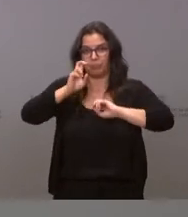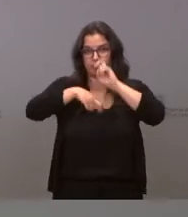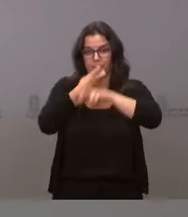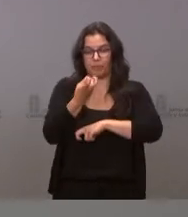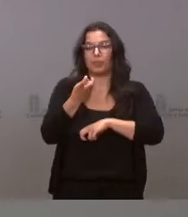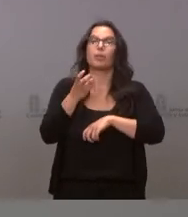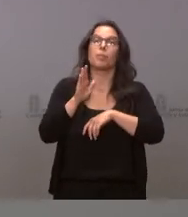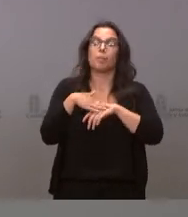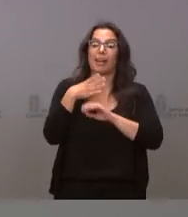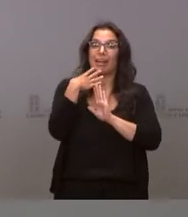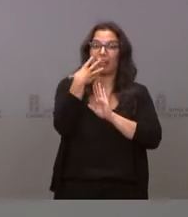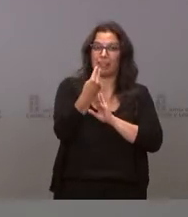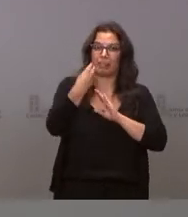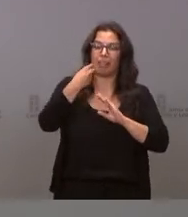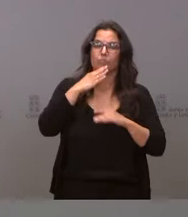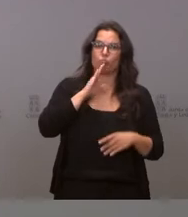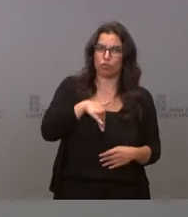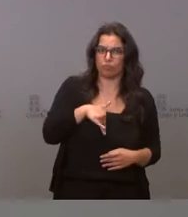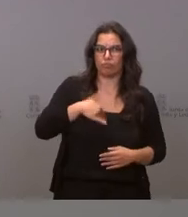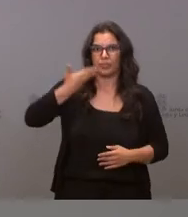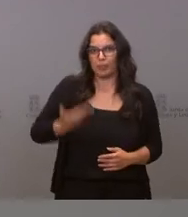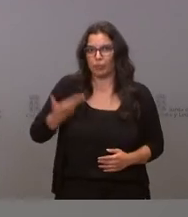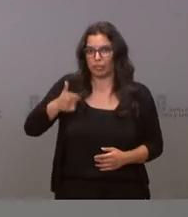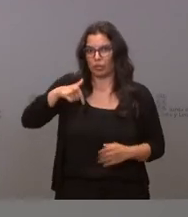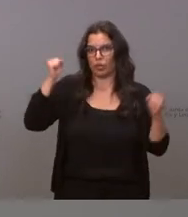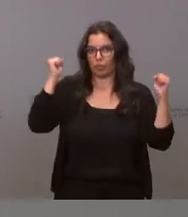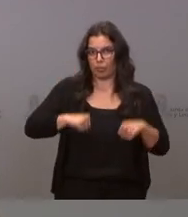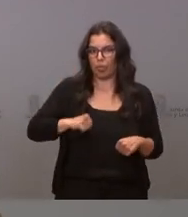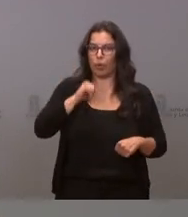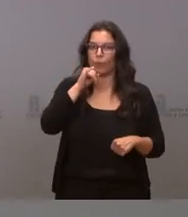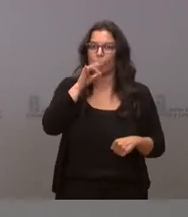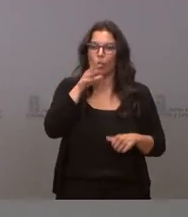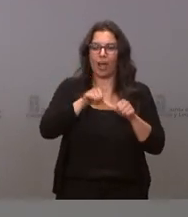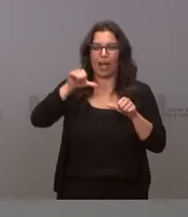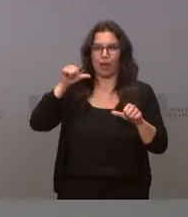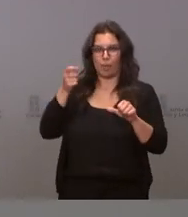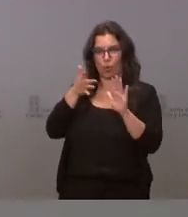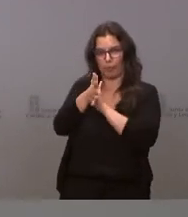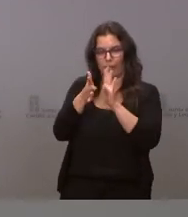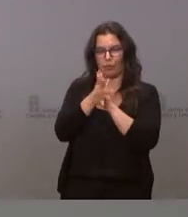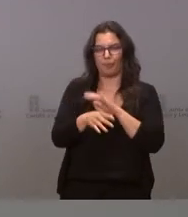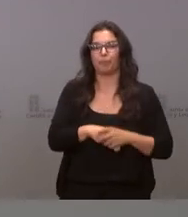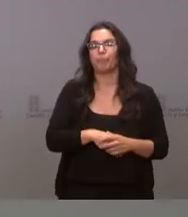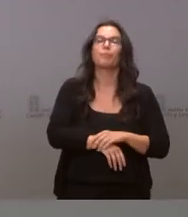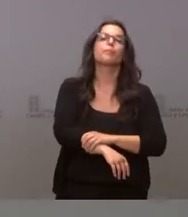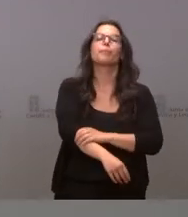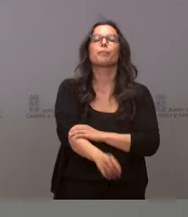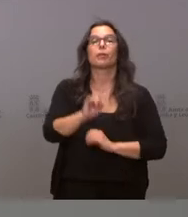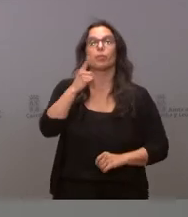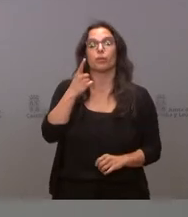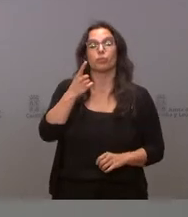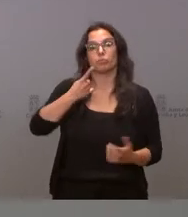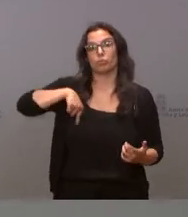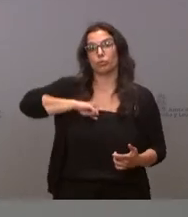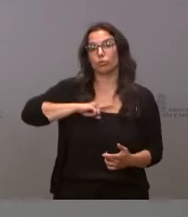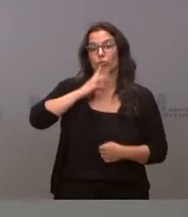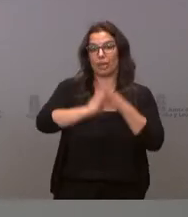la importancia y pertinencia de lo que hoy hemos aprobado voy a exponer algunos antecedentes. En primer lugar, como saben, uno de los compromisos